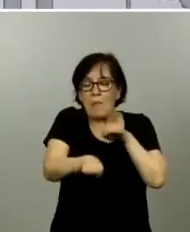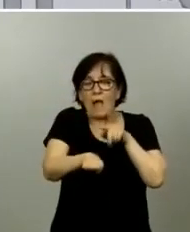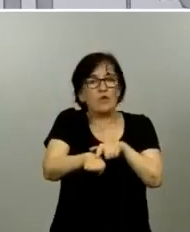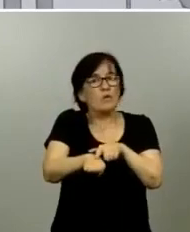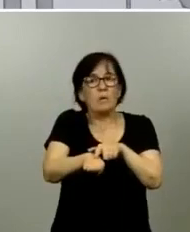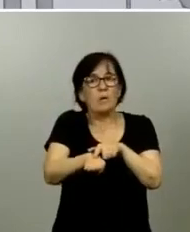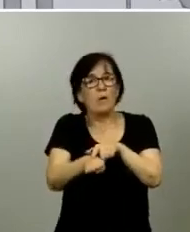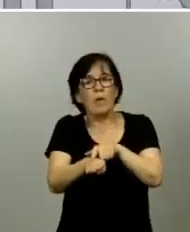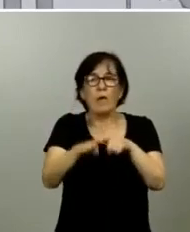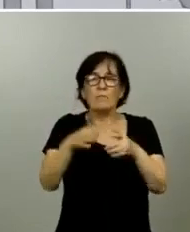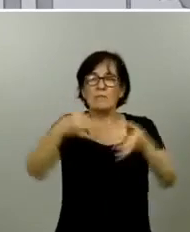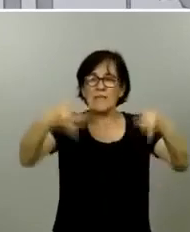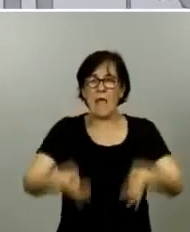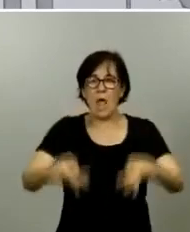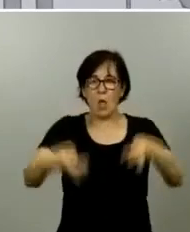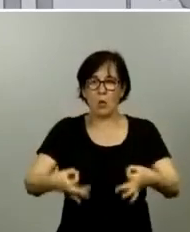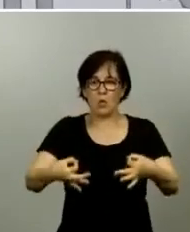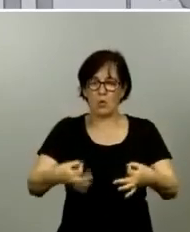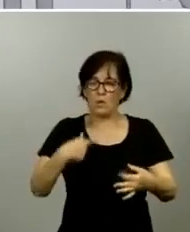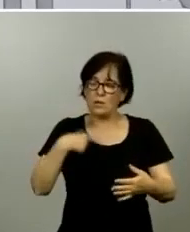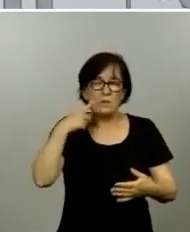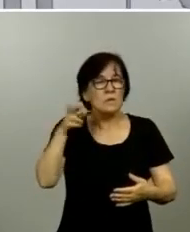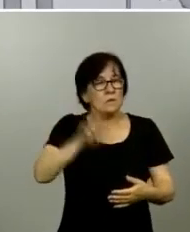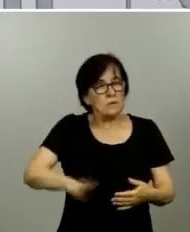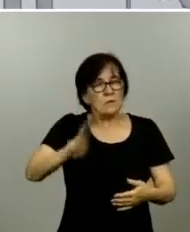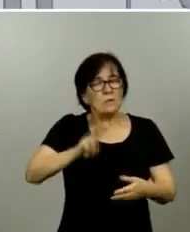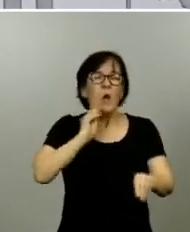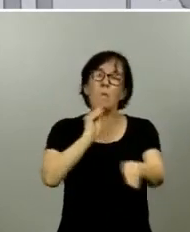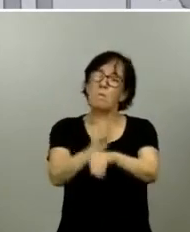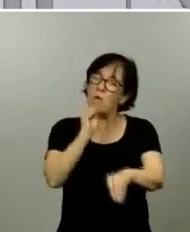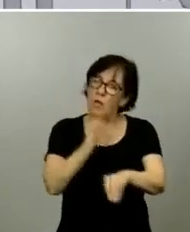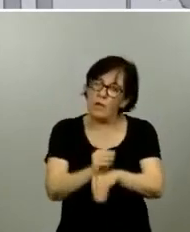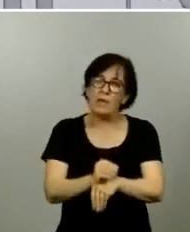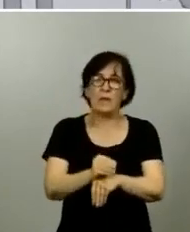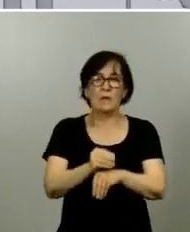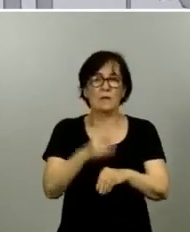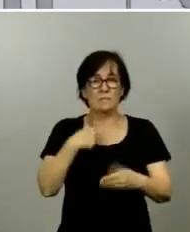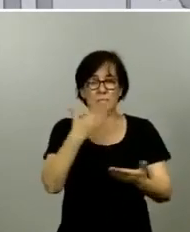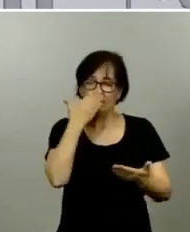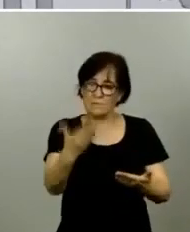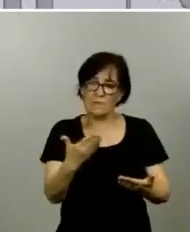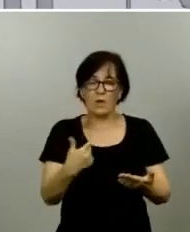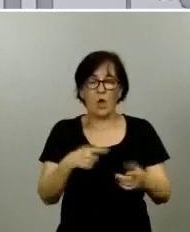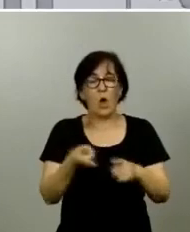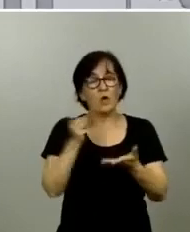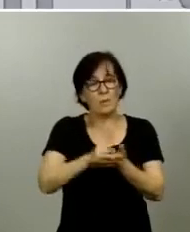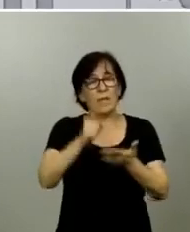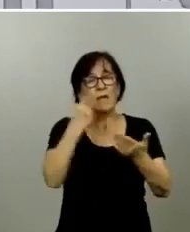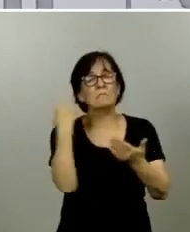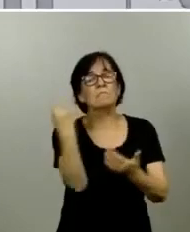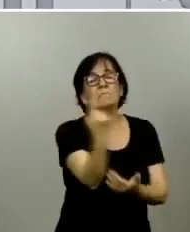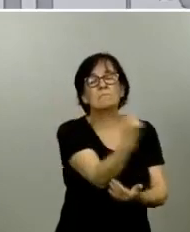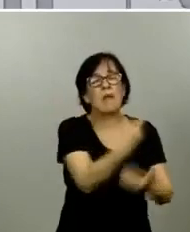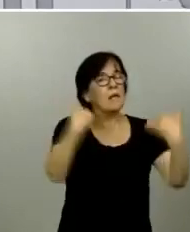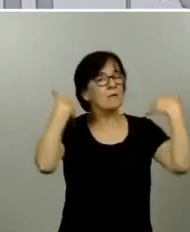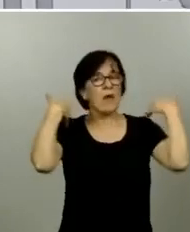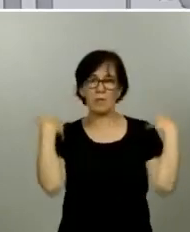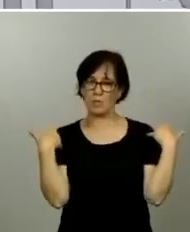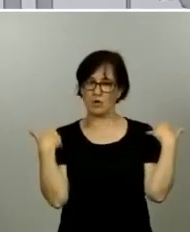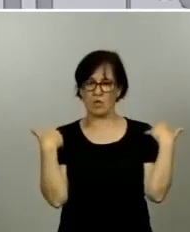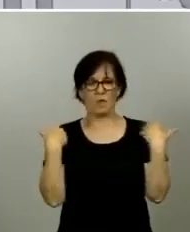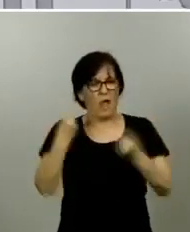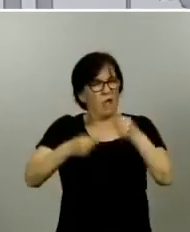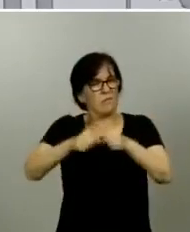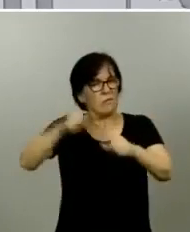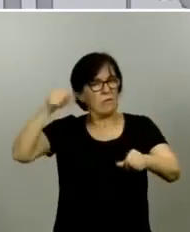eso insisto en actuar con muchísima prudencia y me permito apelar una vez más a la responsabilidad individual de la que han hecho hogar los